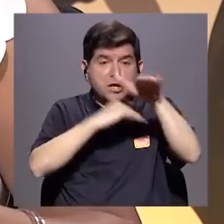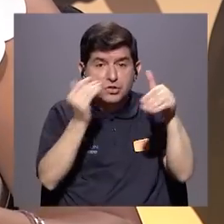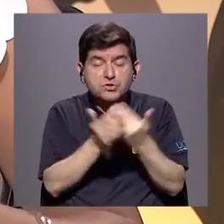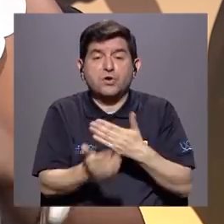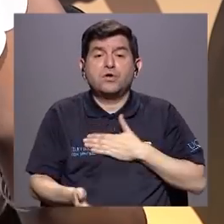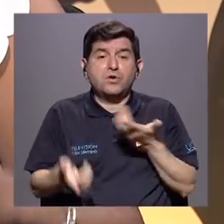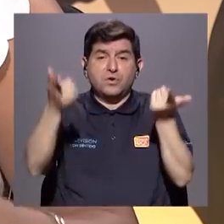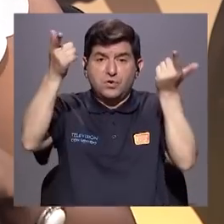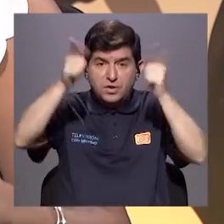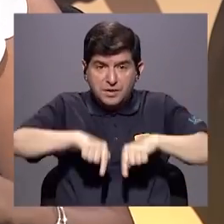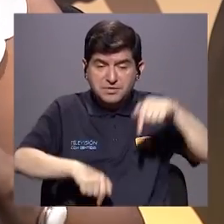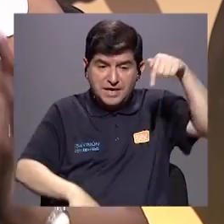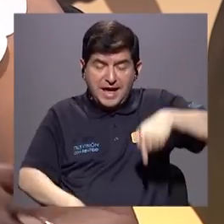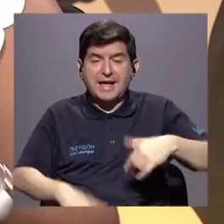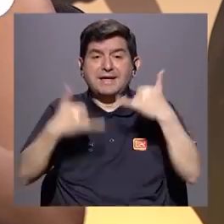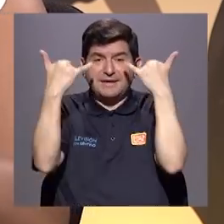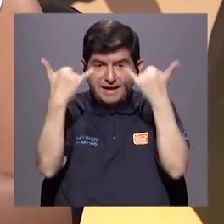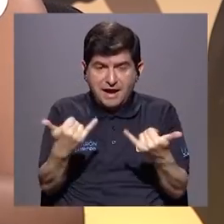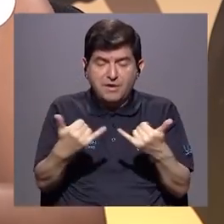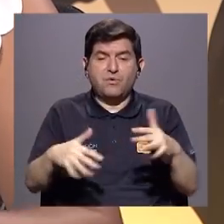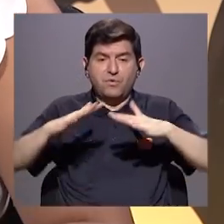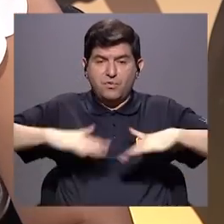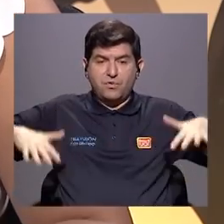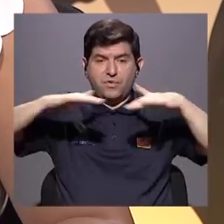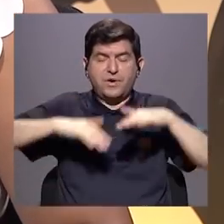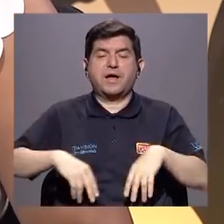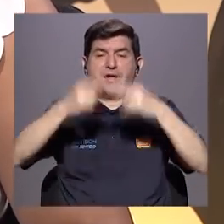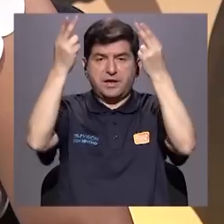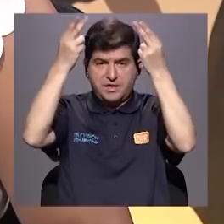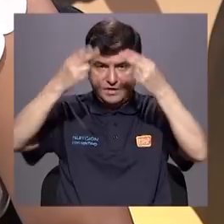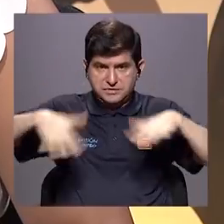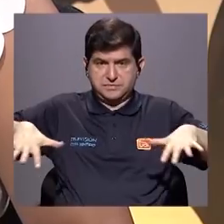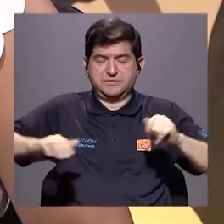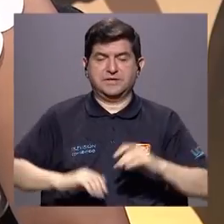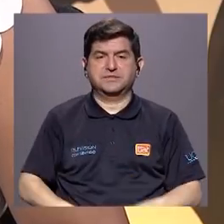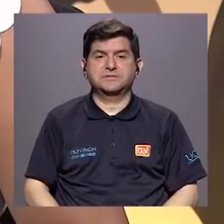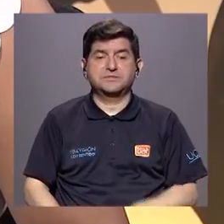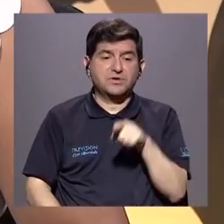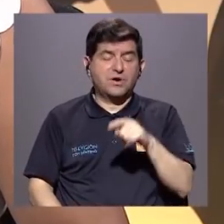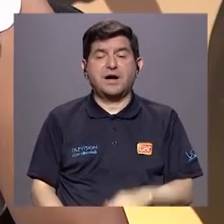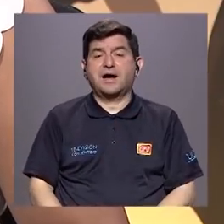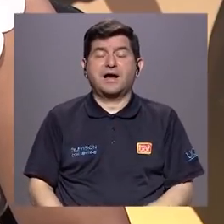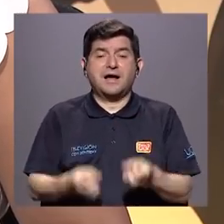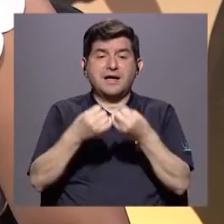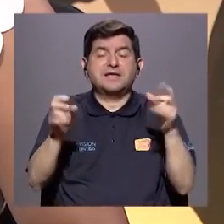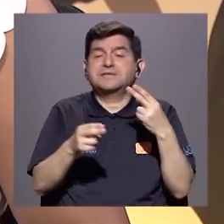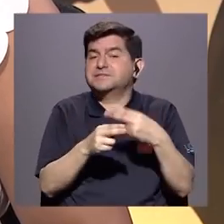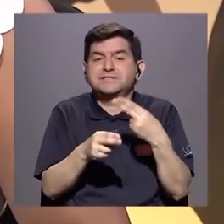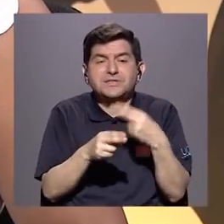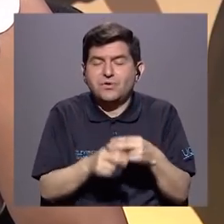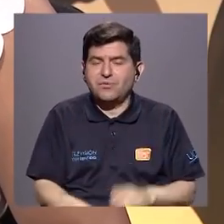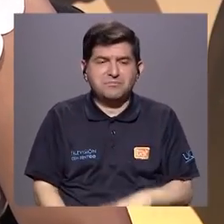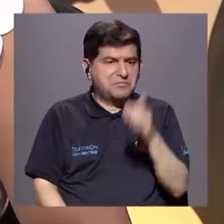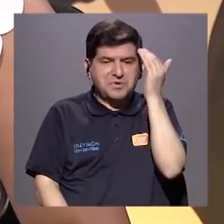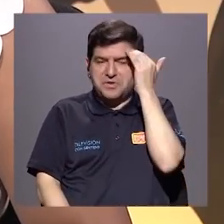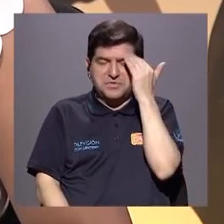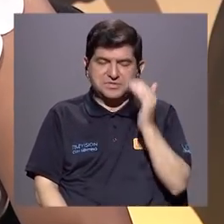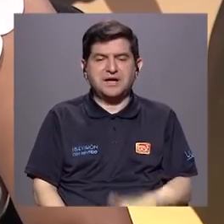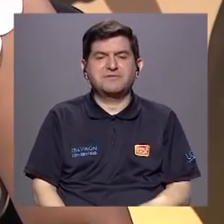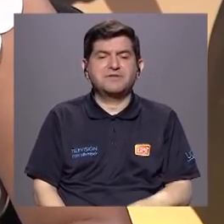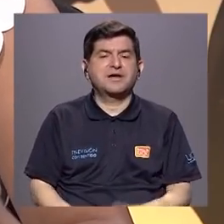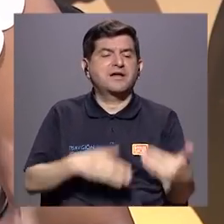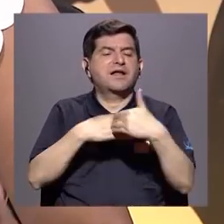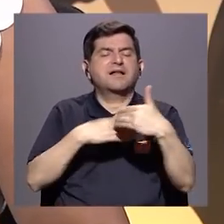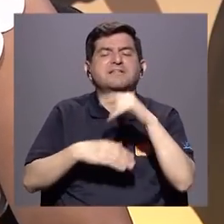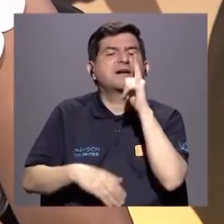lo que me ocurre aquí y ahora a las esferas de lo digital y de lo virtual, donde el anonimato, donde el no saber de quién viene esta